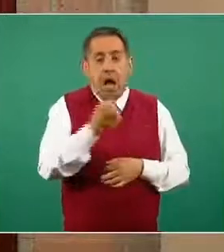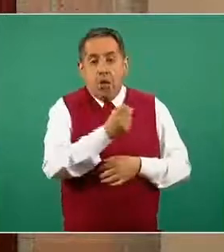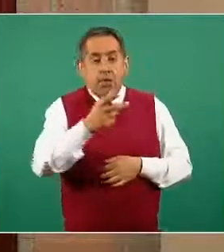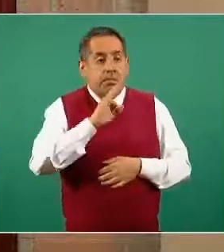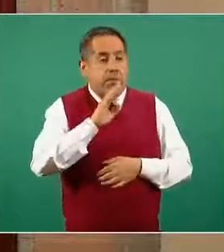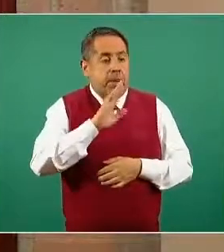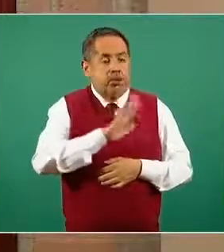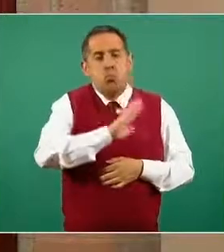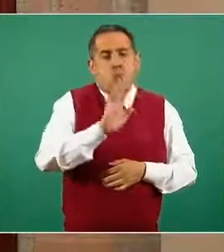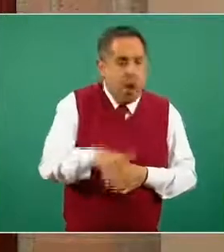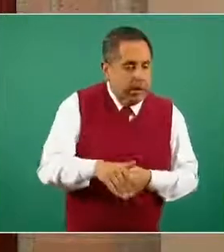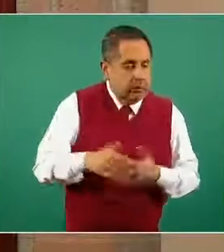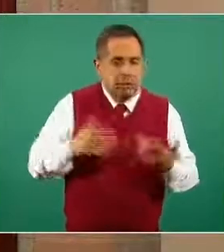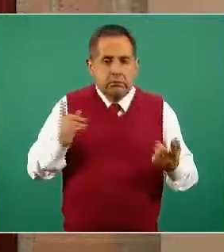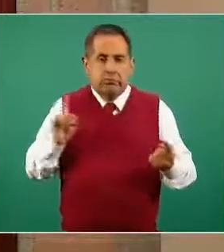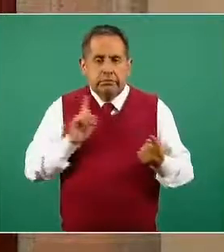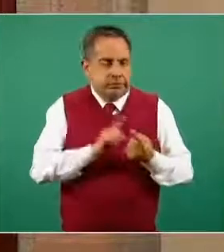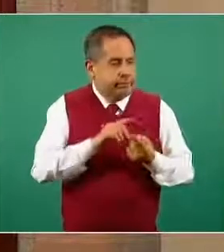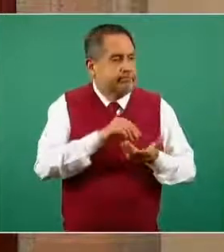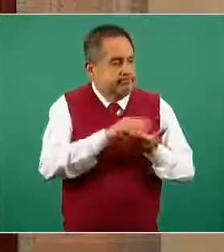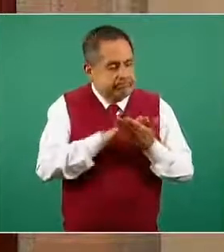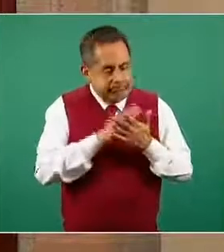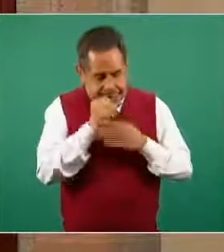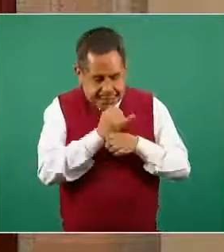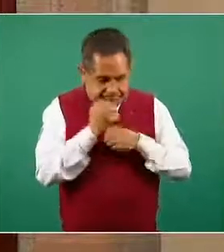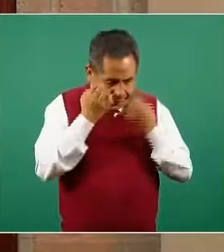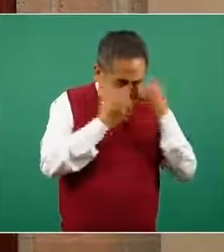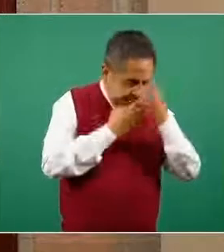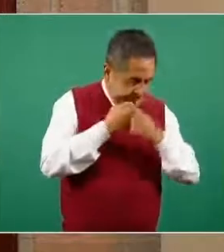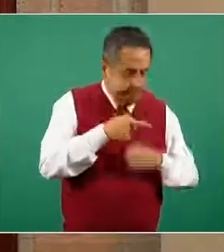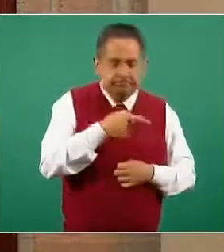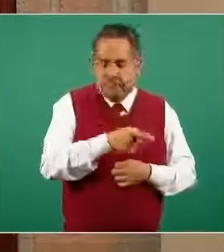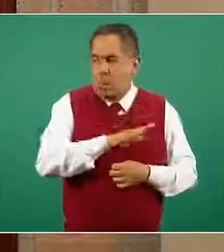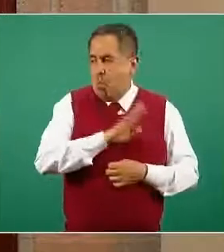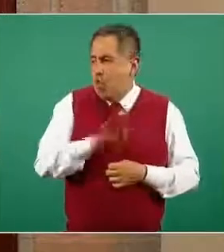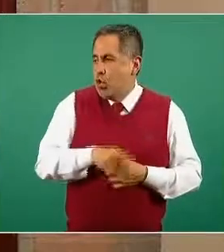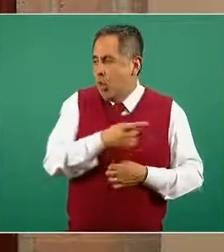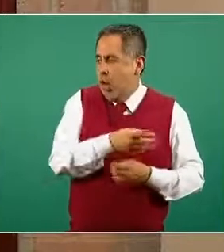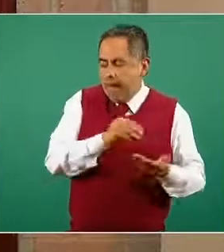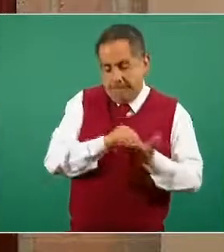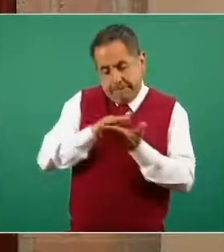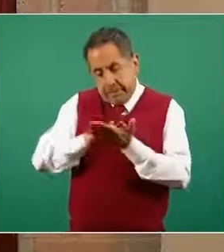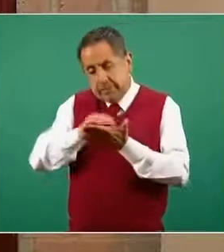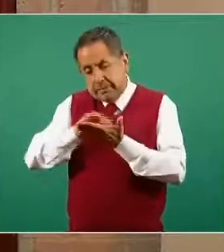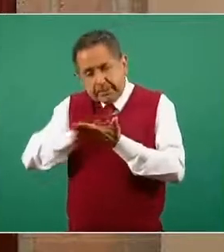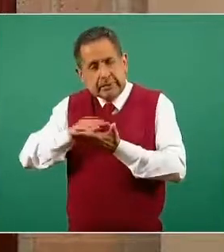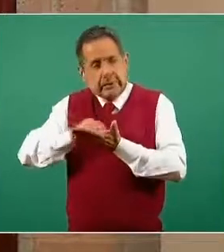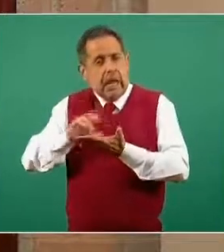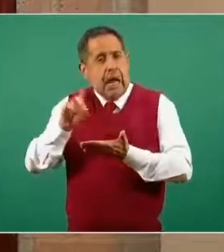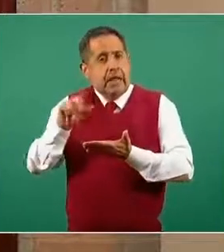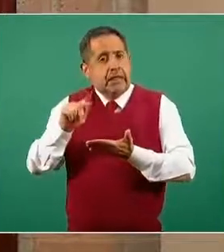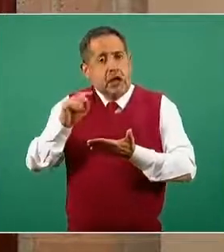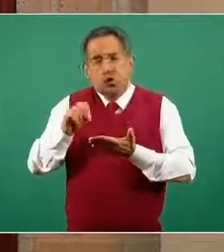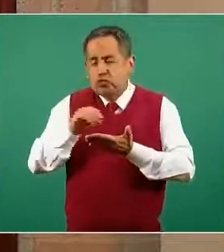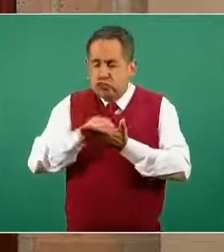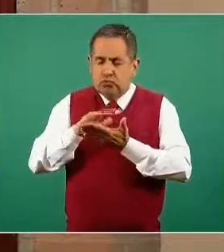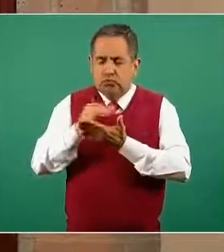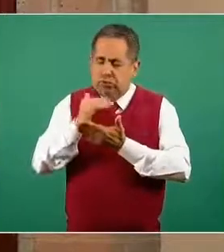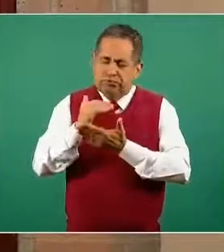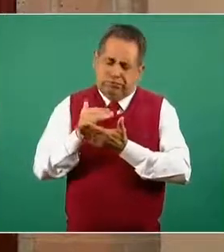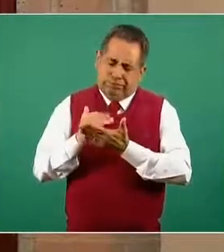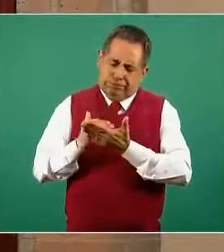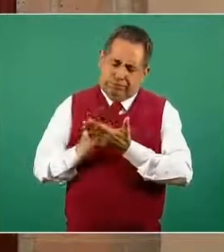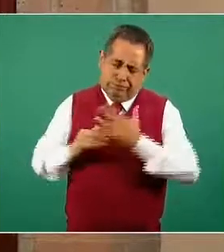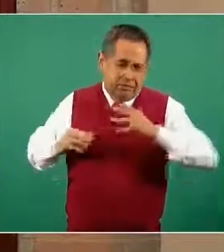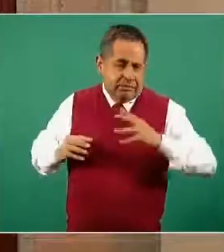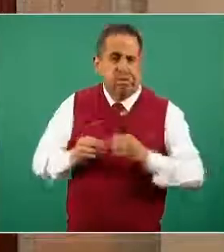registra, precisamente, estudia, dictamina y clasifica cuando, lamentablemente, una mujer embarazada pierde la vida a consecuencia